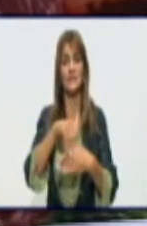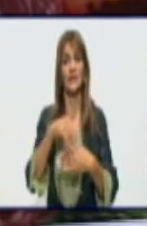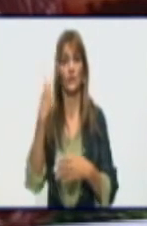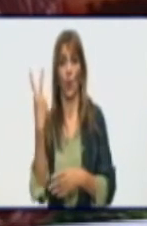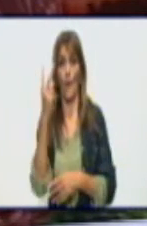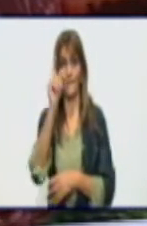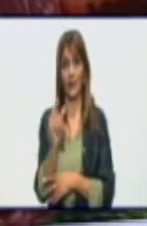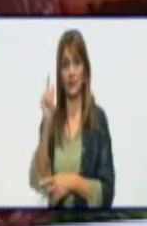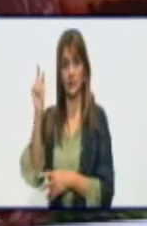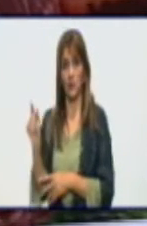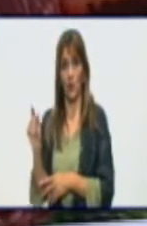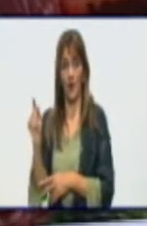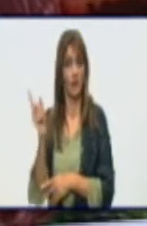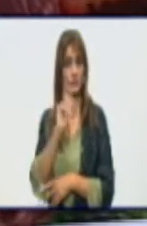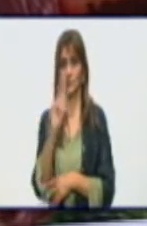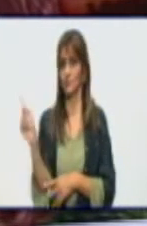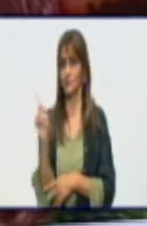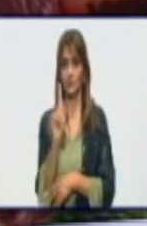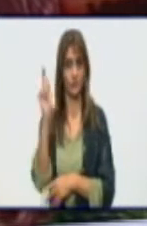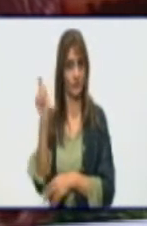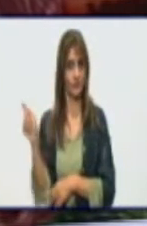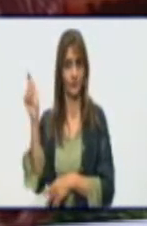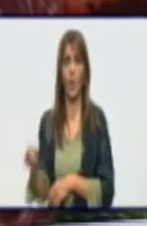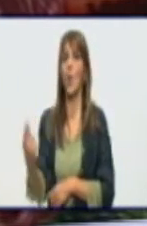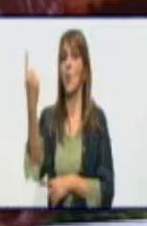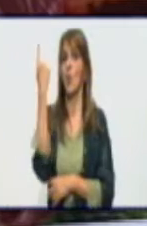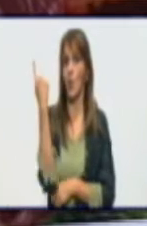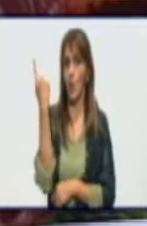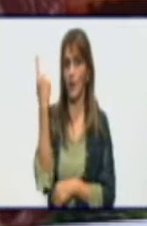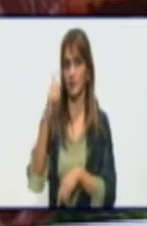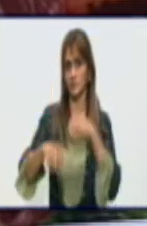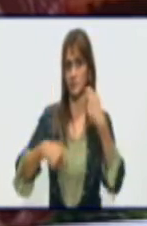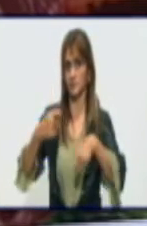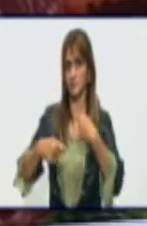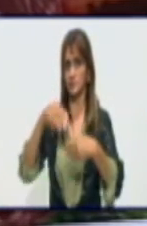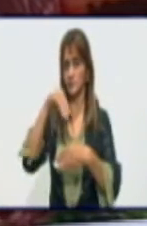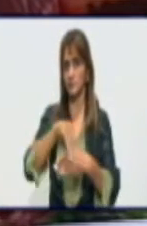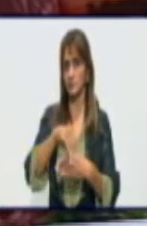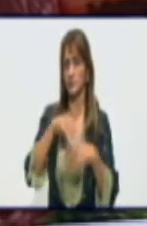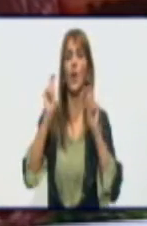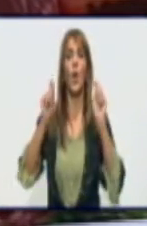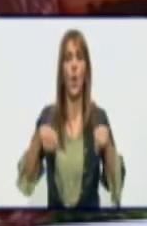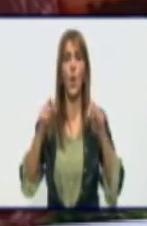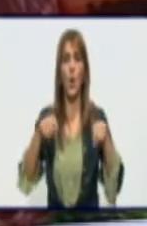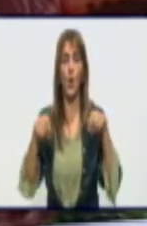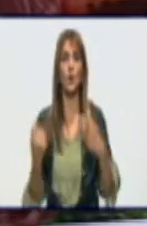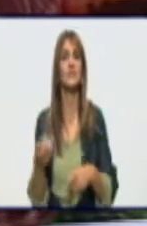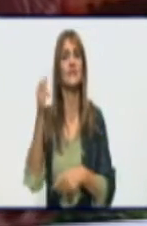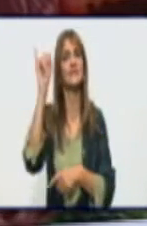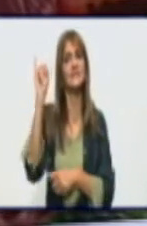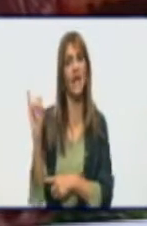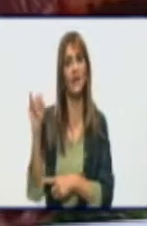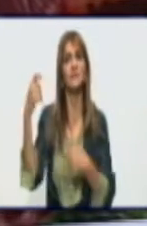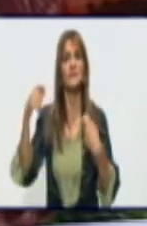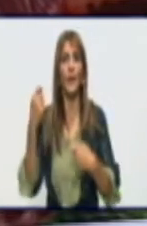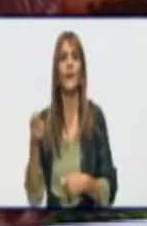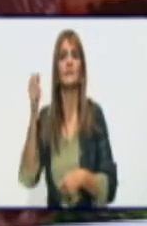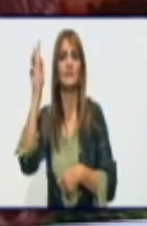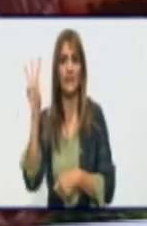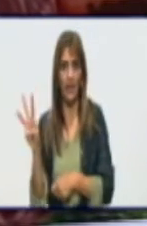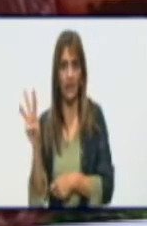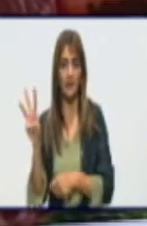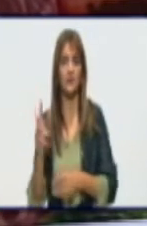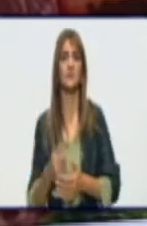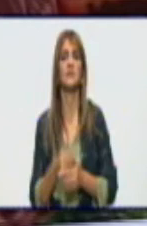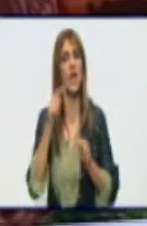pasajeros deben montar uno. Los cocheros, capacidad para seis, deben montar tres. Capacidad para ocho, deben montar cuatro.